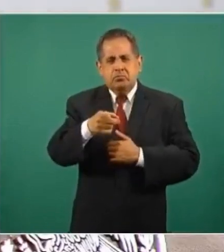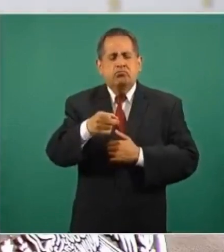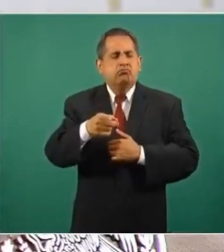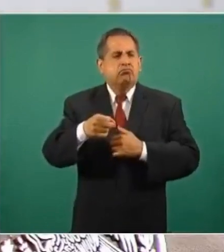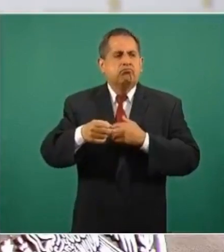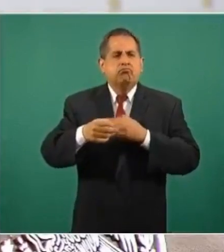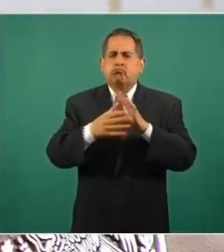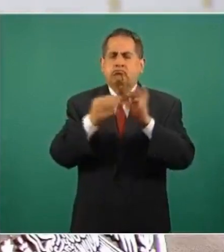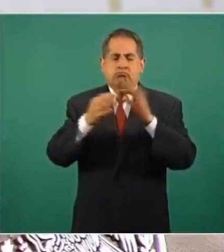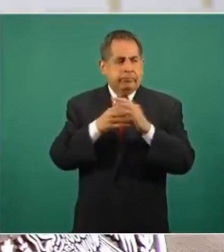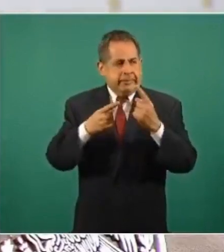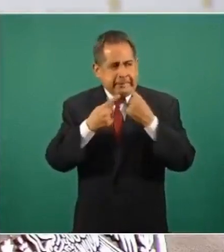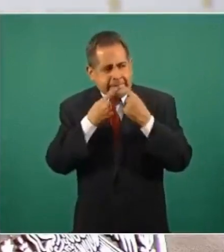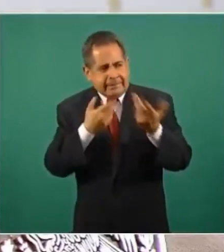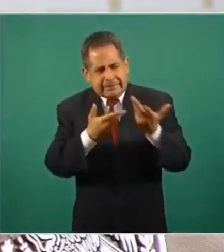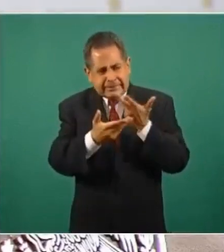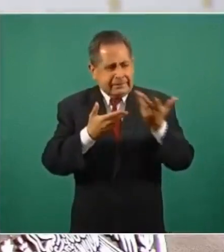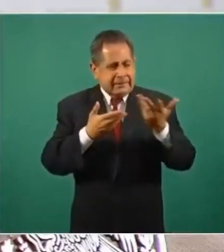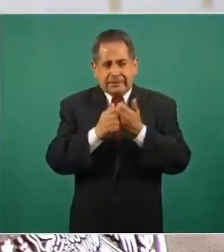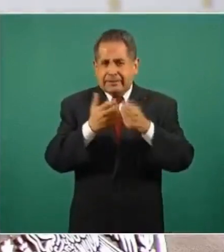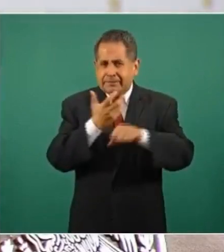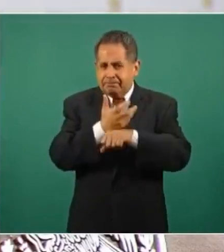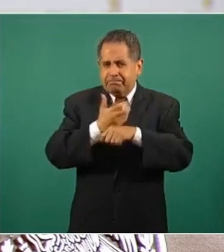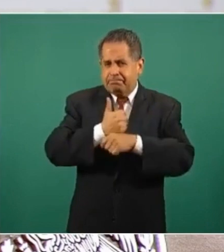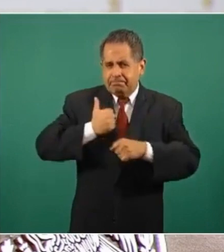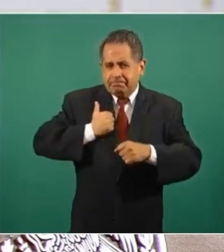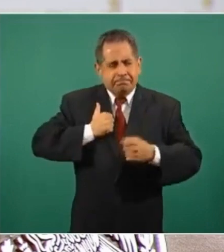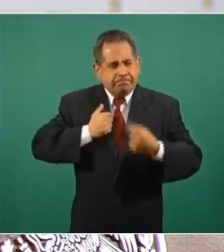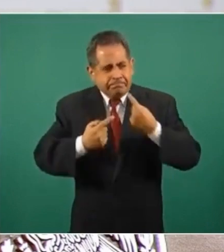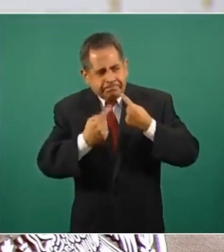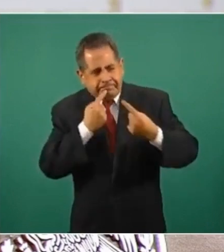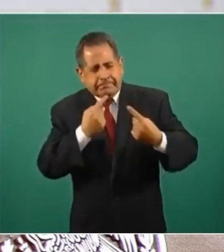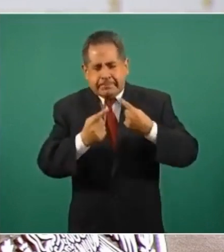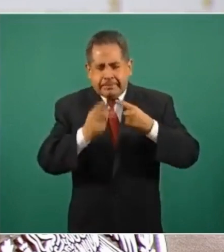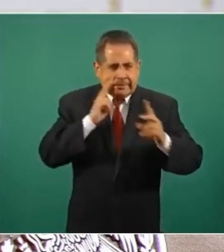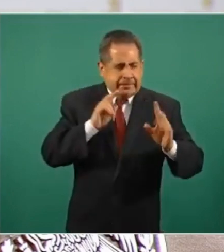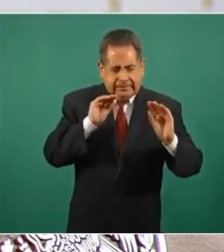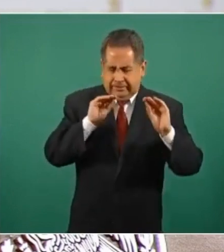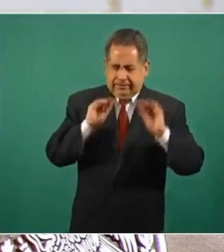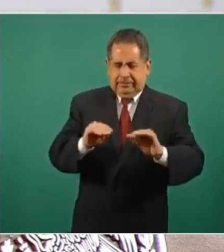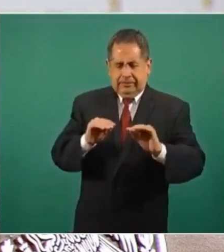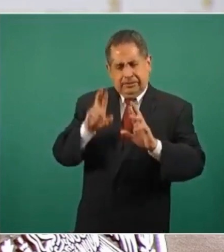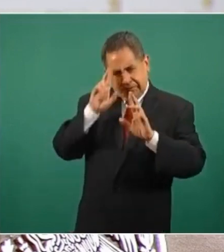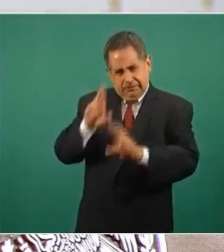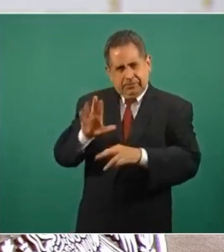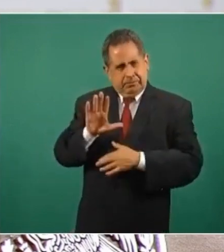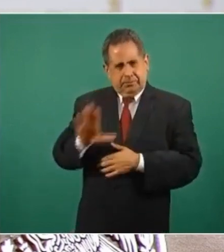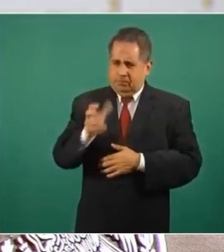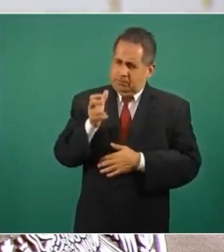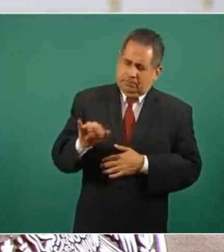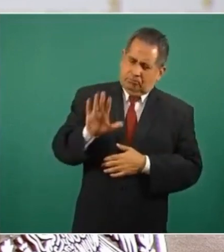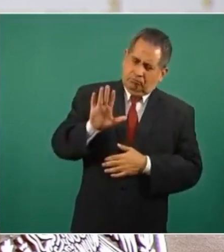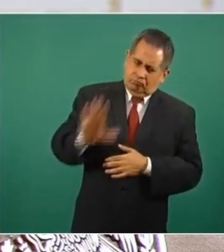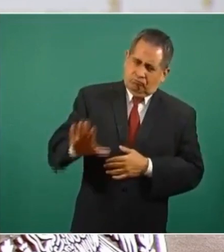complicados de negociación en el T-MEC, precisamente para que se respetara la soberanía